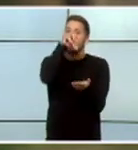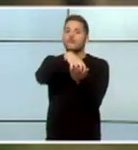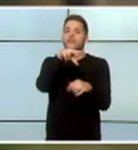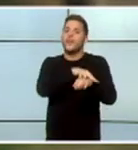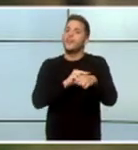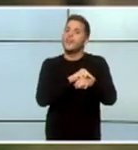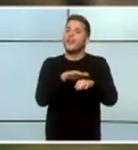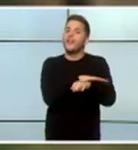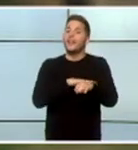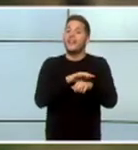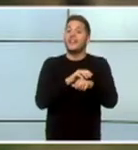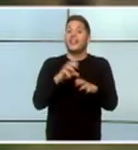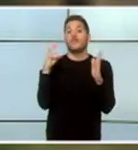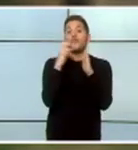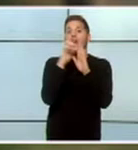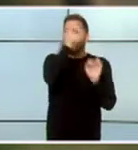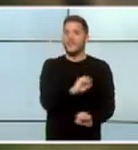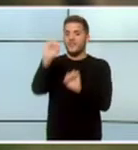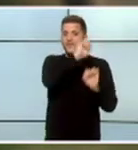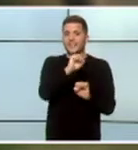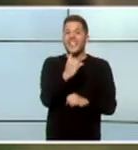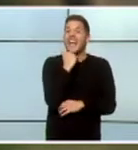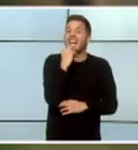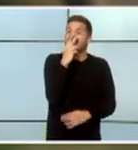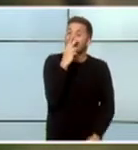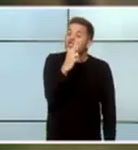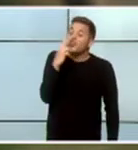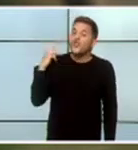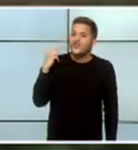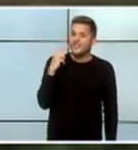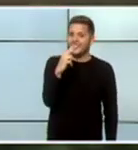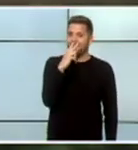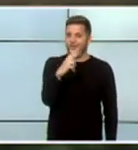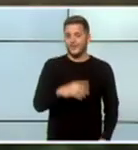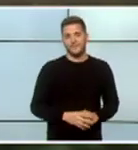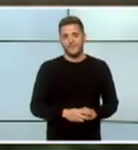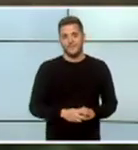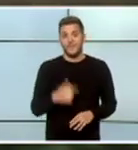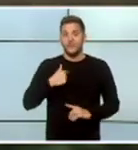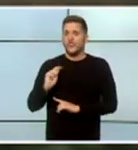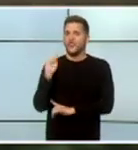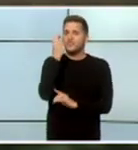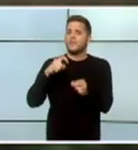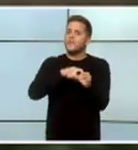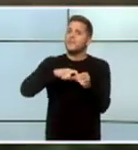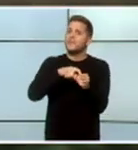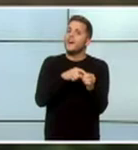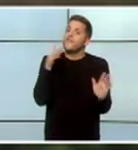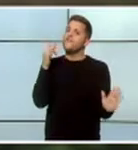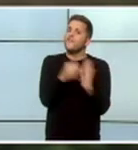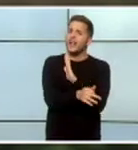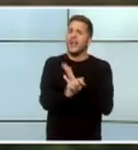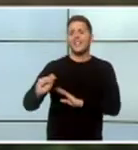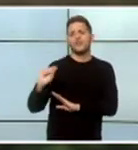defensa de cuenta... ...desde hace casi dos... ...dos años... ...he conseguido... ...una plaza fija...